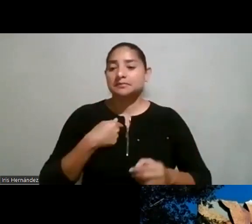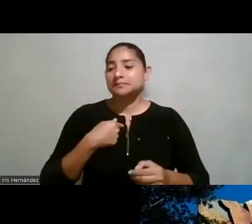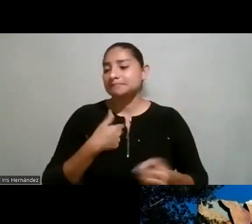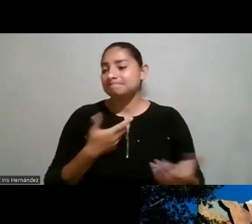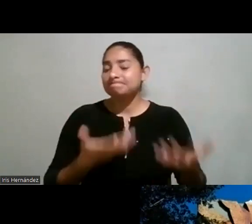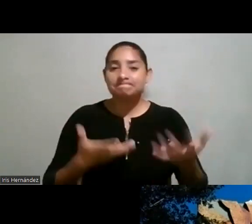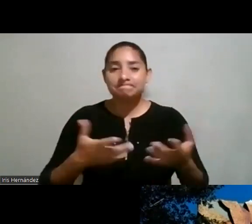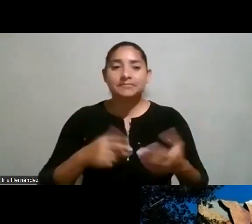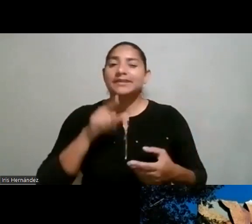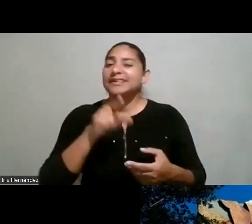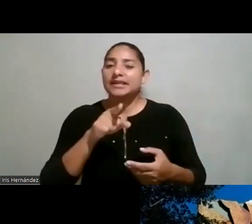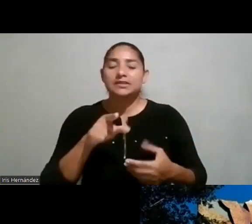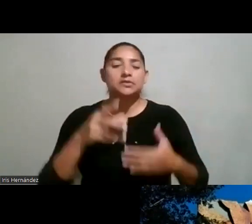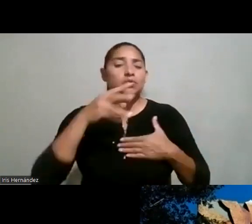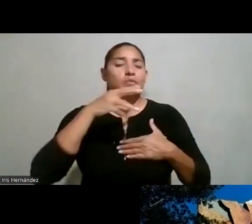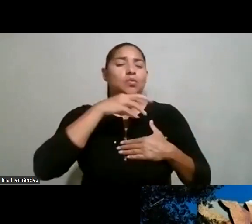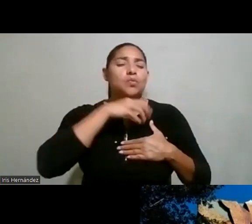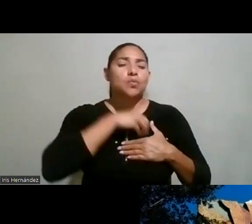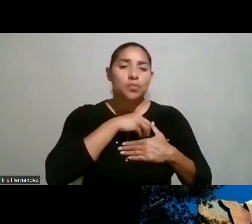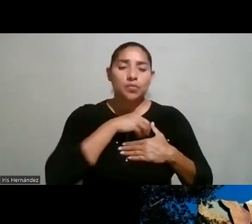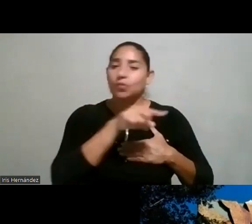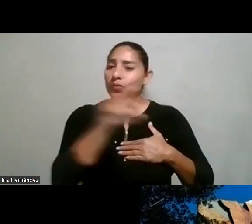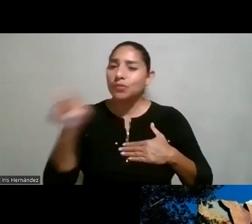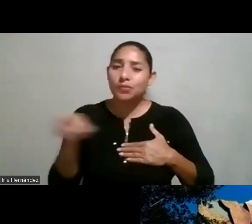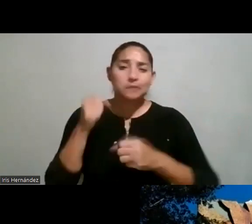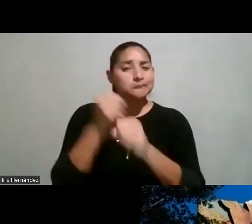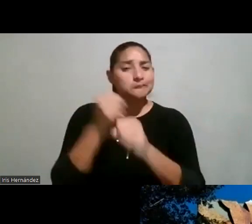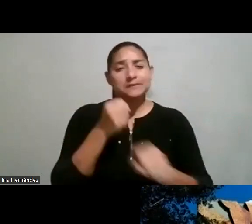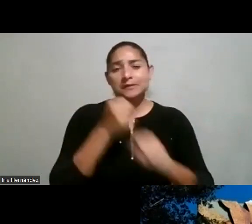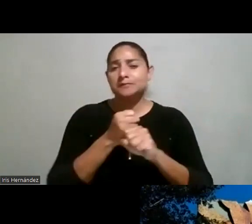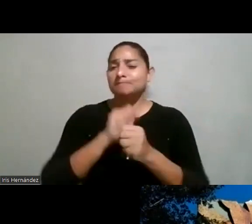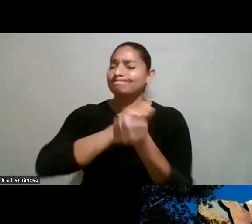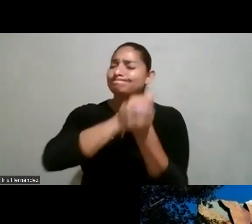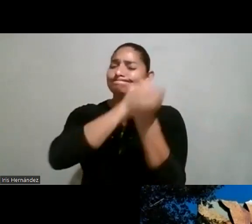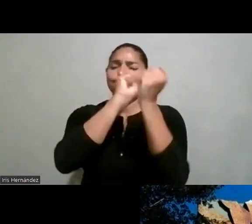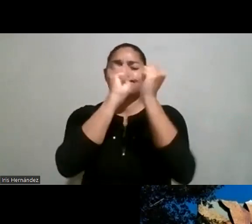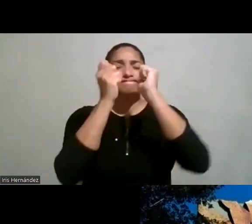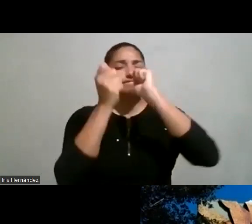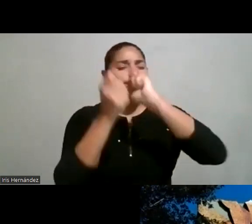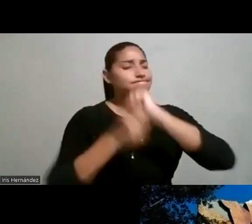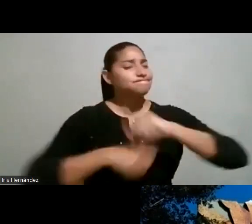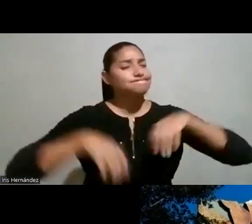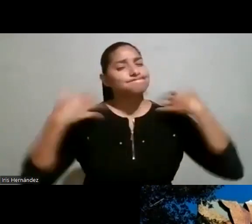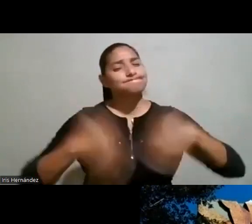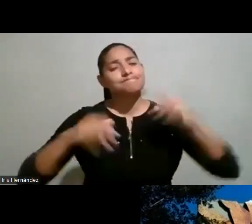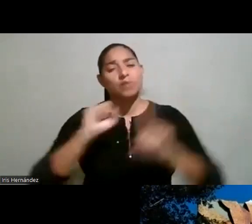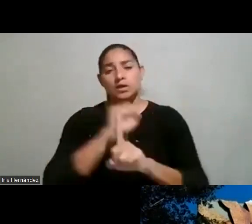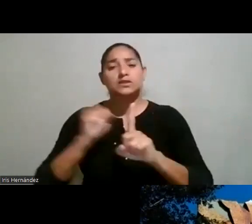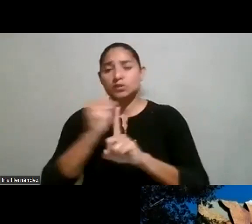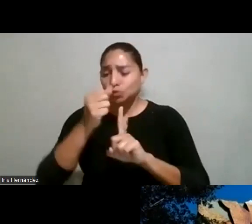eso miren ustedes tienen una una labor transformadora increíble en esta sociedad